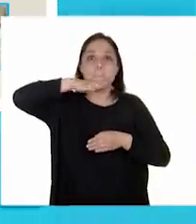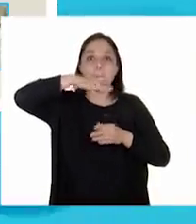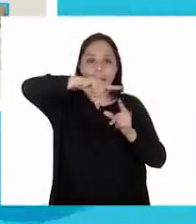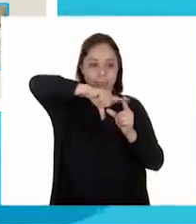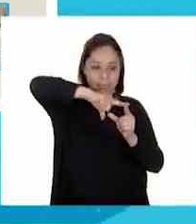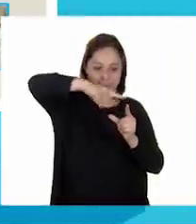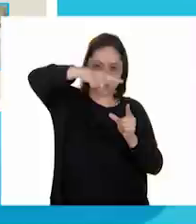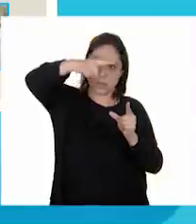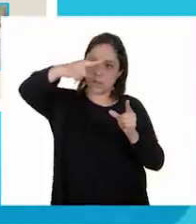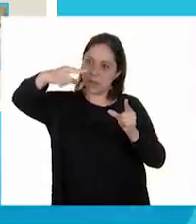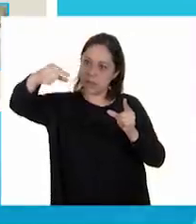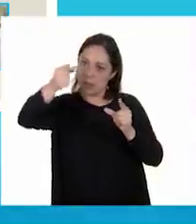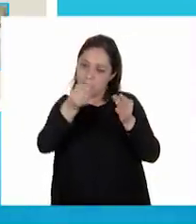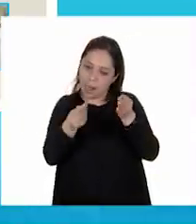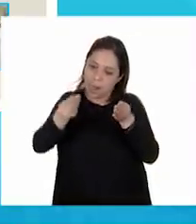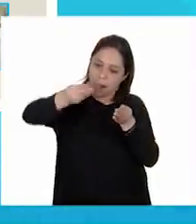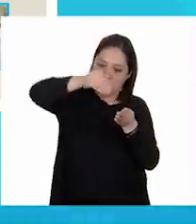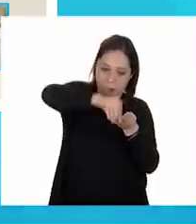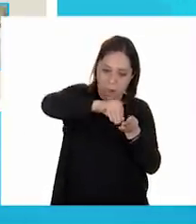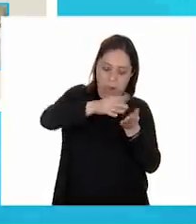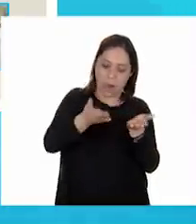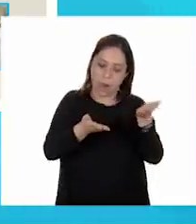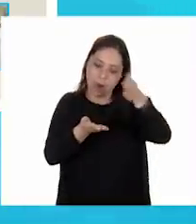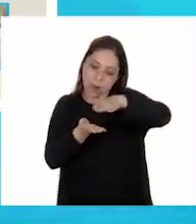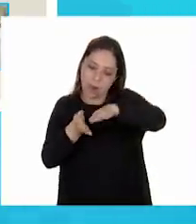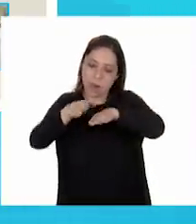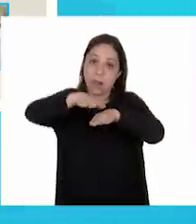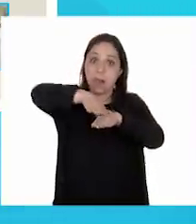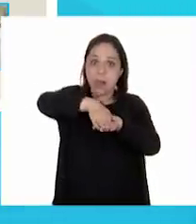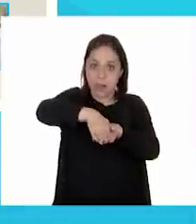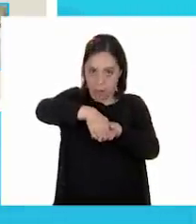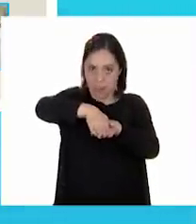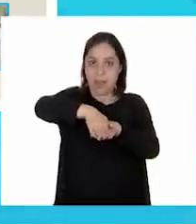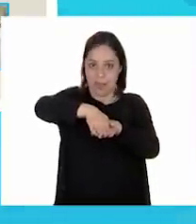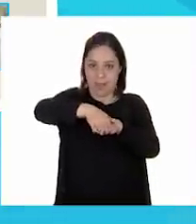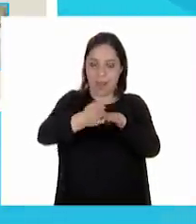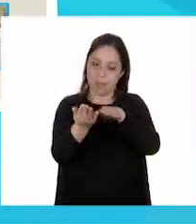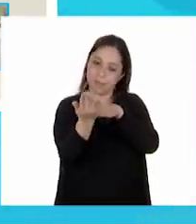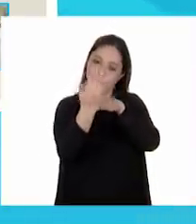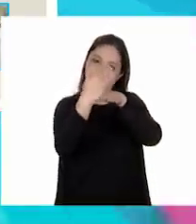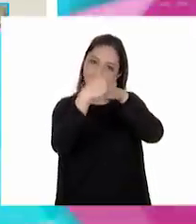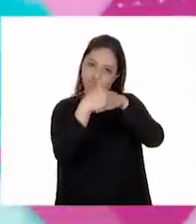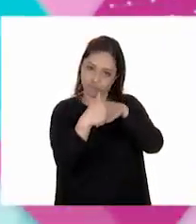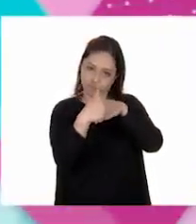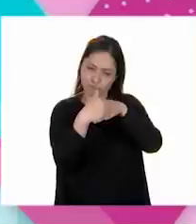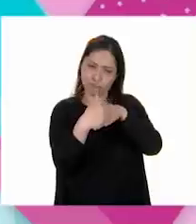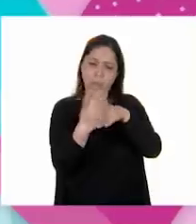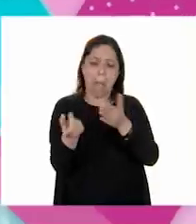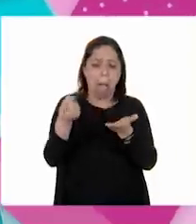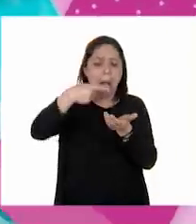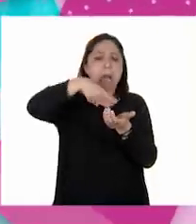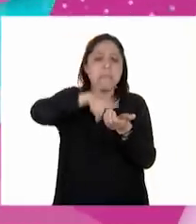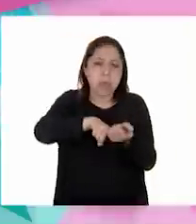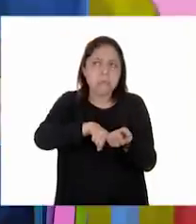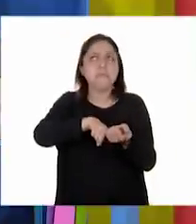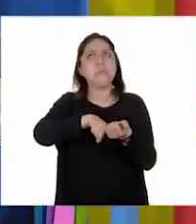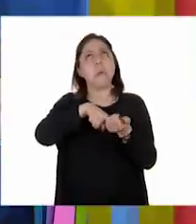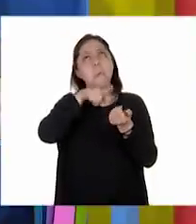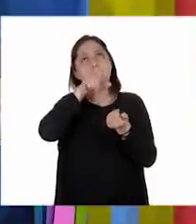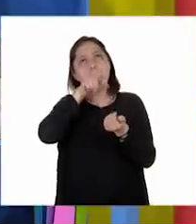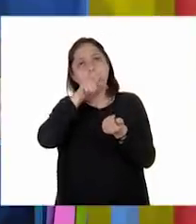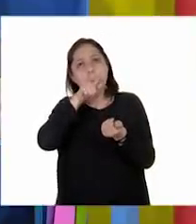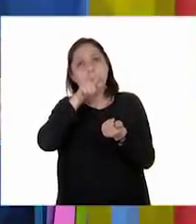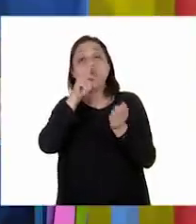Creo que ya sé. Creo que ya sé. Pueden acompañarse con pollo o con